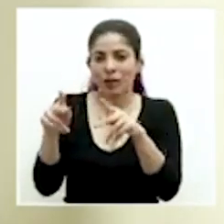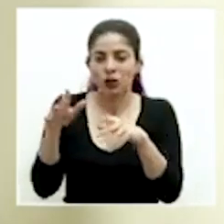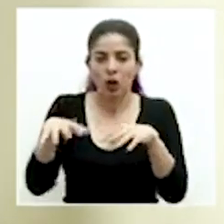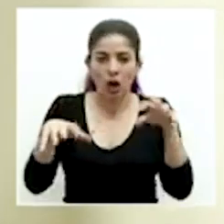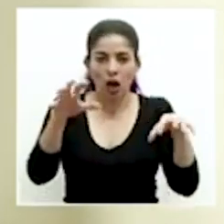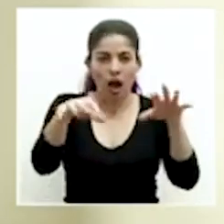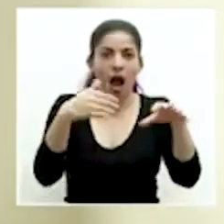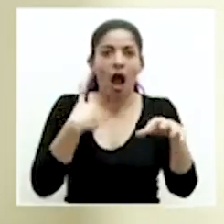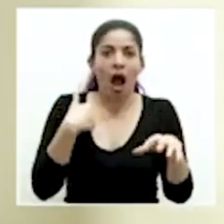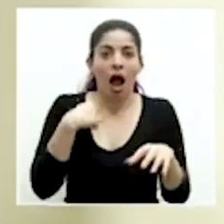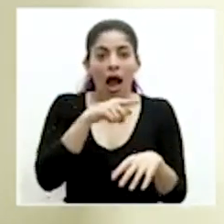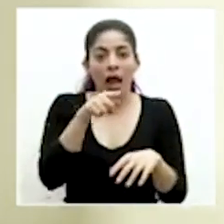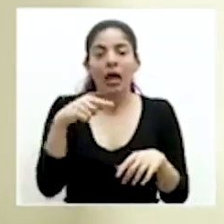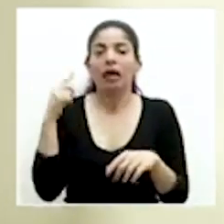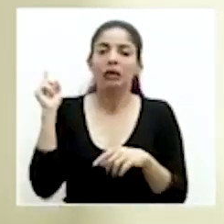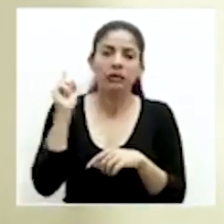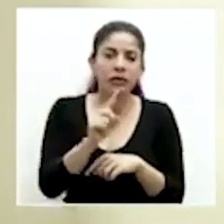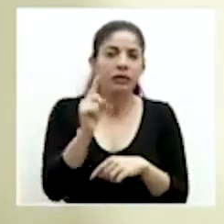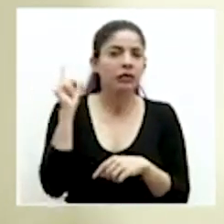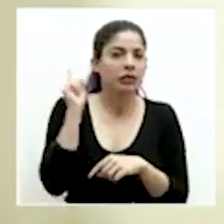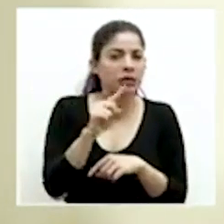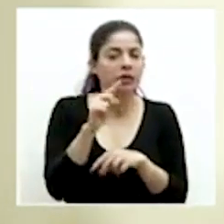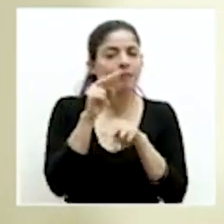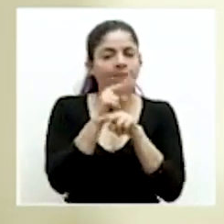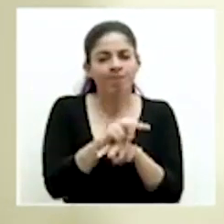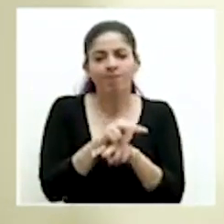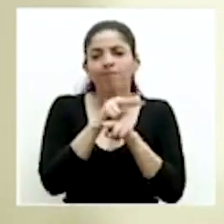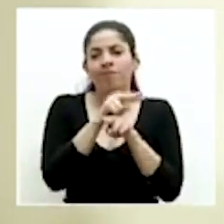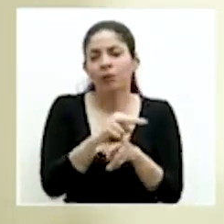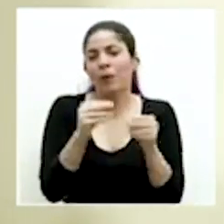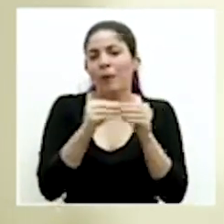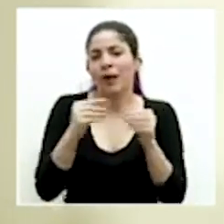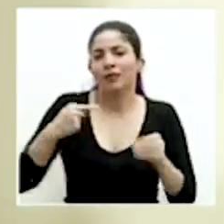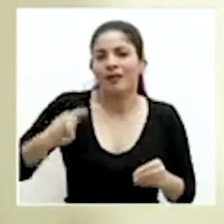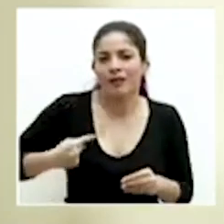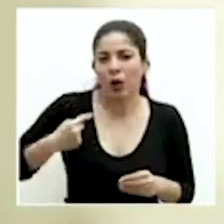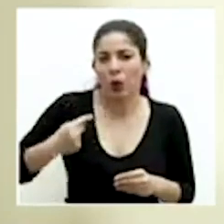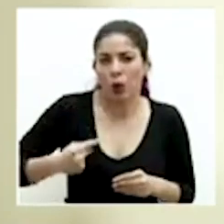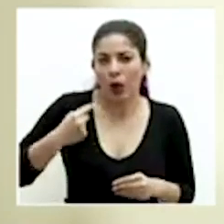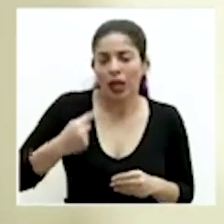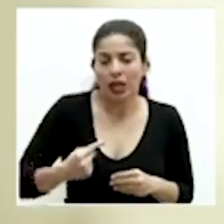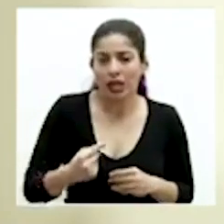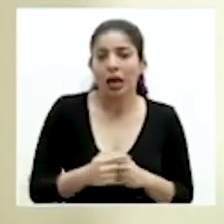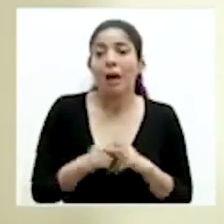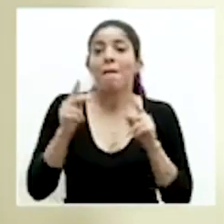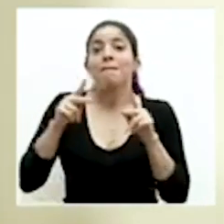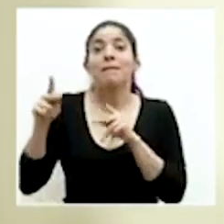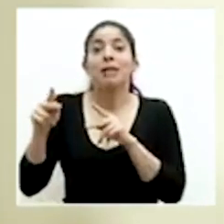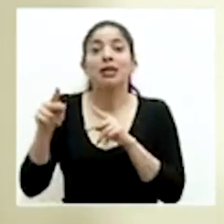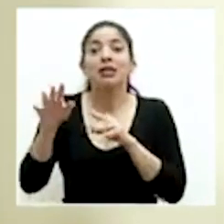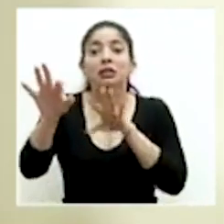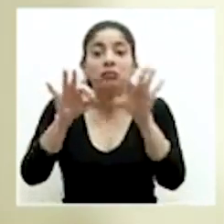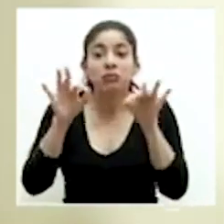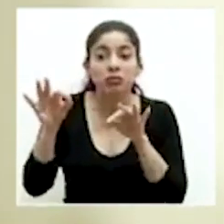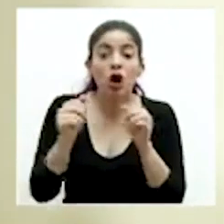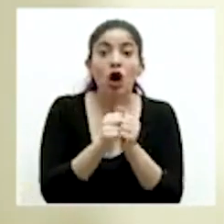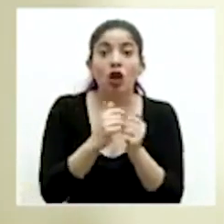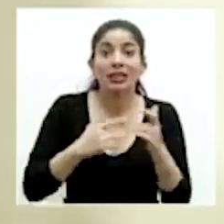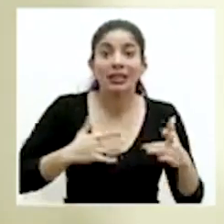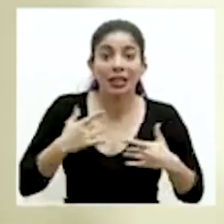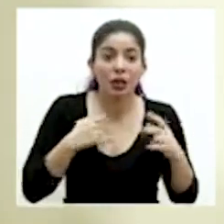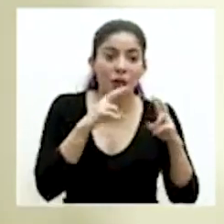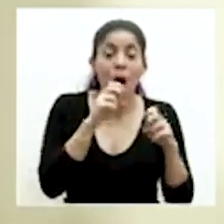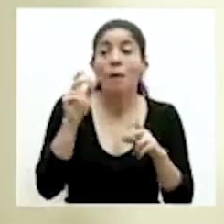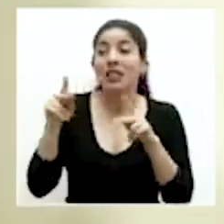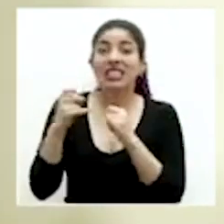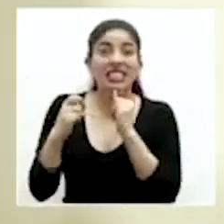metropolitana que son sujetos a una vigilancia mucho más seguida en donde incluso se muestran personas sintomáticas y no